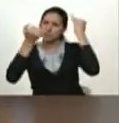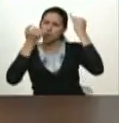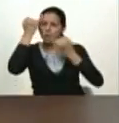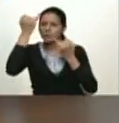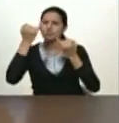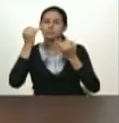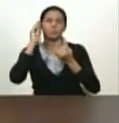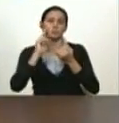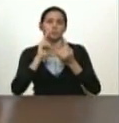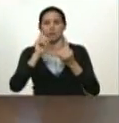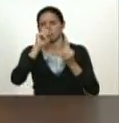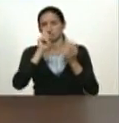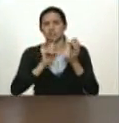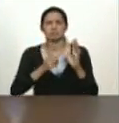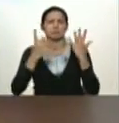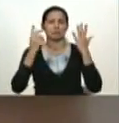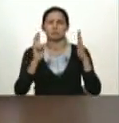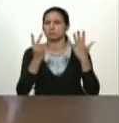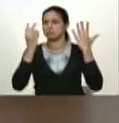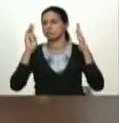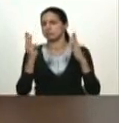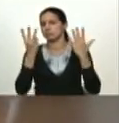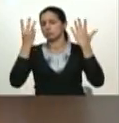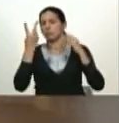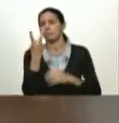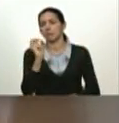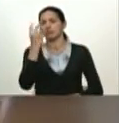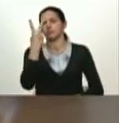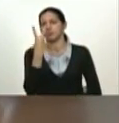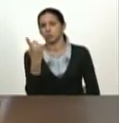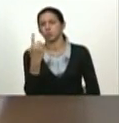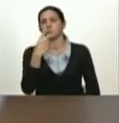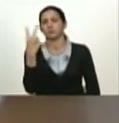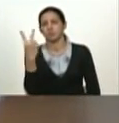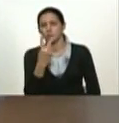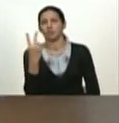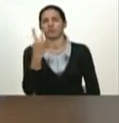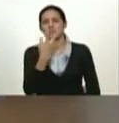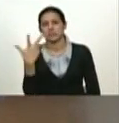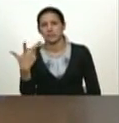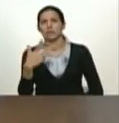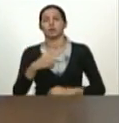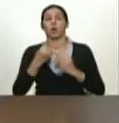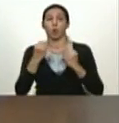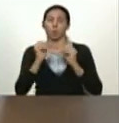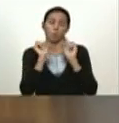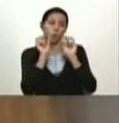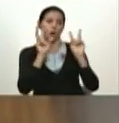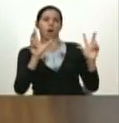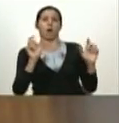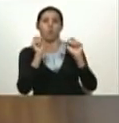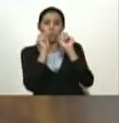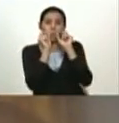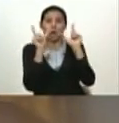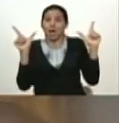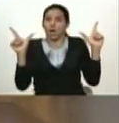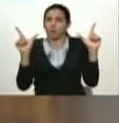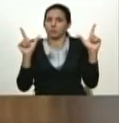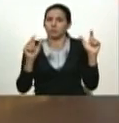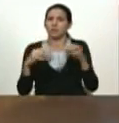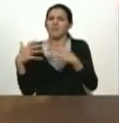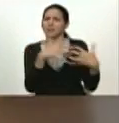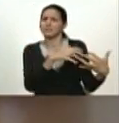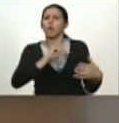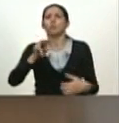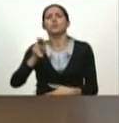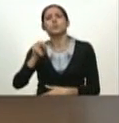17 18 19 20 21 22 23 como admiramos Judín y como admiramos